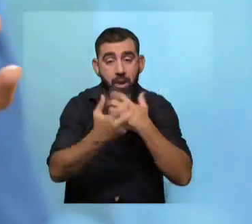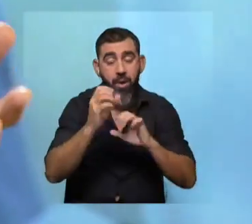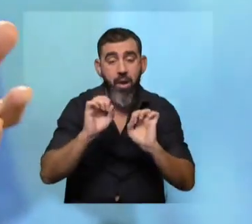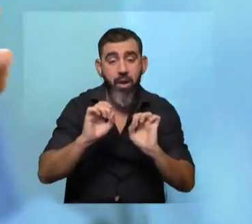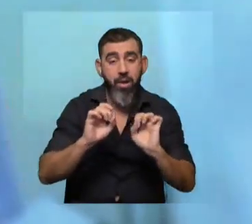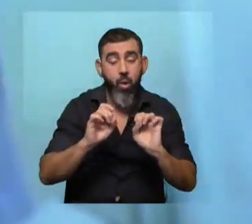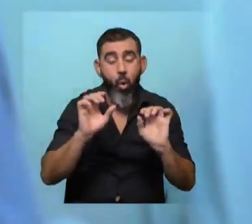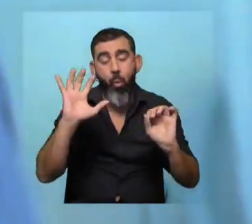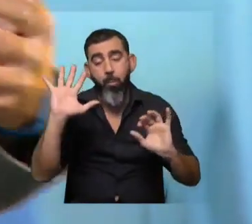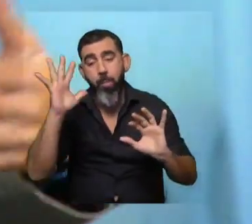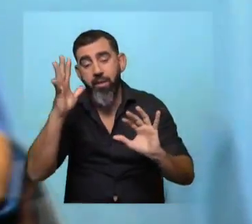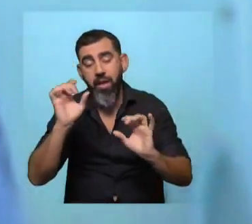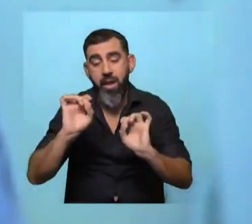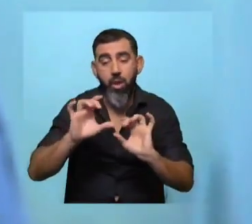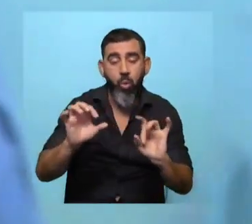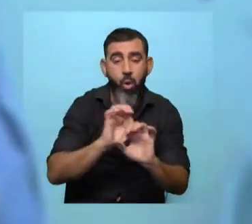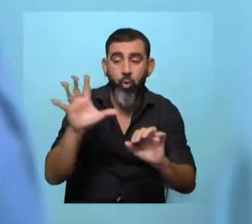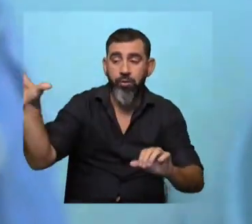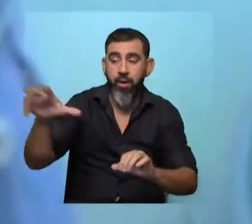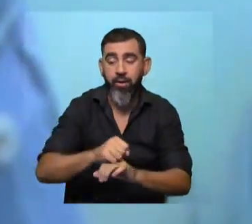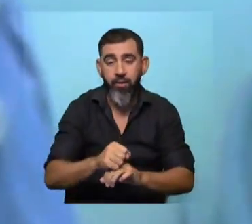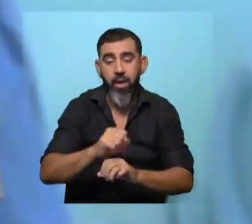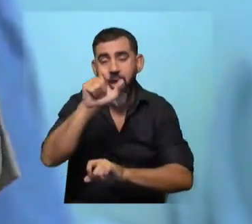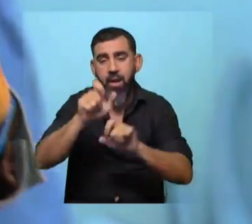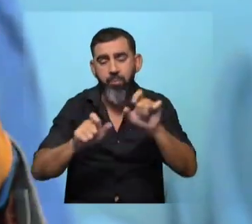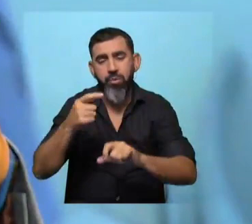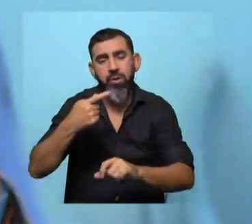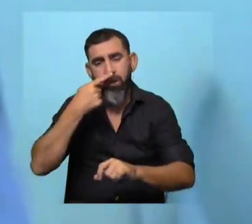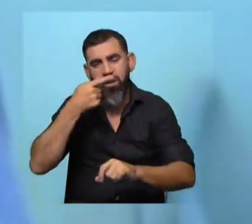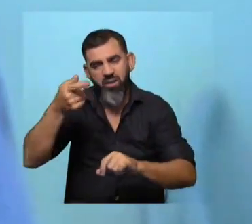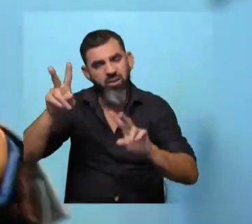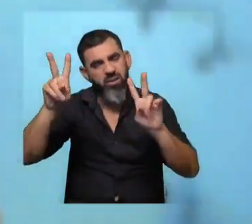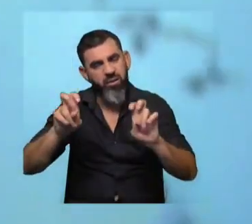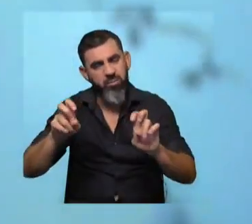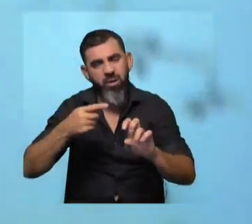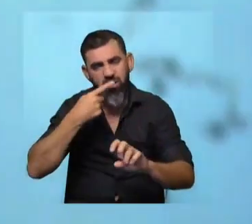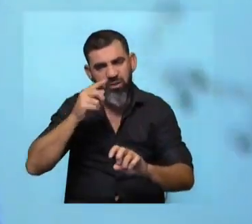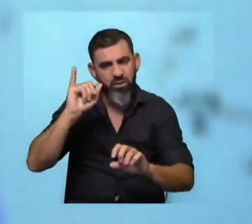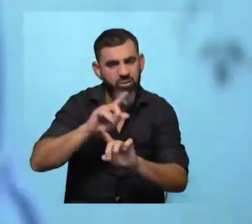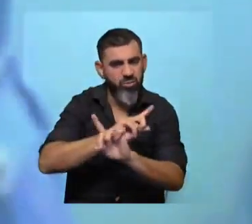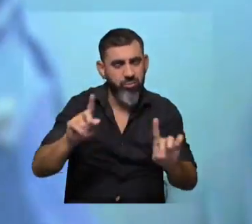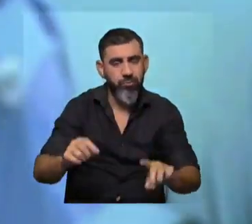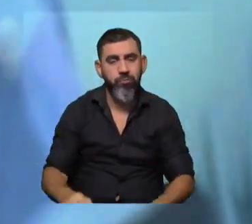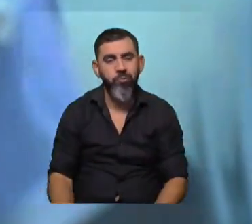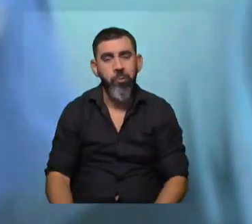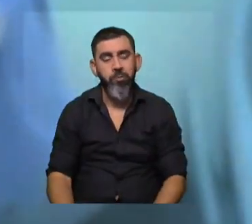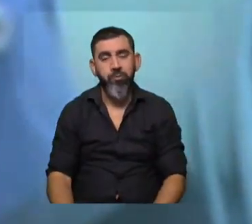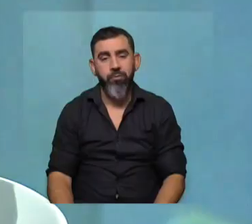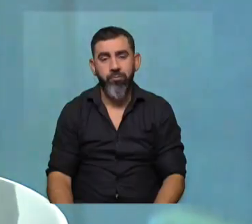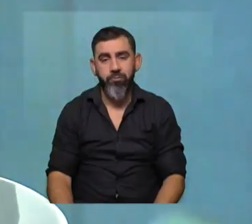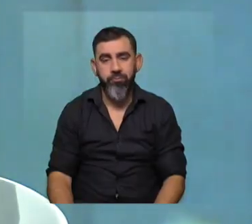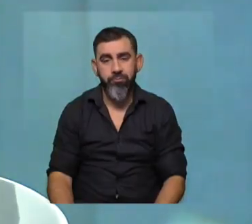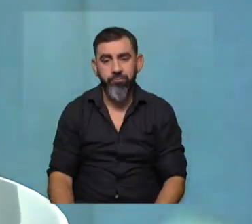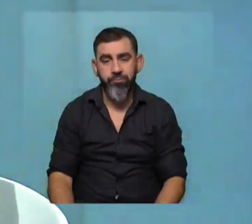prenden los vecinos, sobre todo quienes habitan cerca de estas áreas, a esta dinámica de tratar de generar espacios ambientalmente sostenibles?